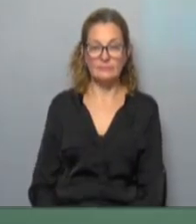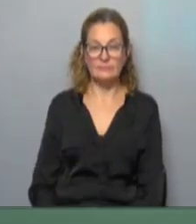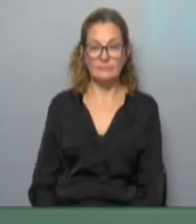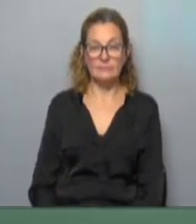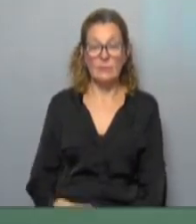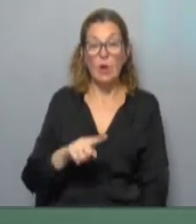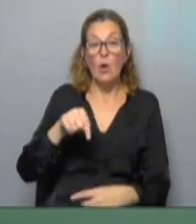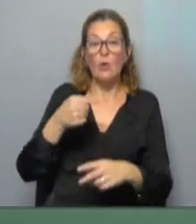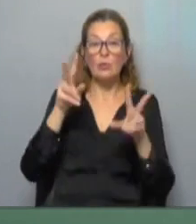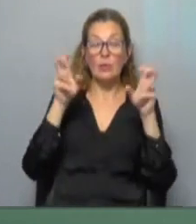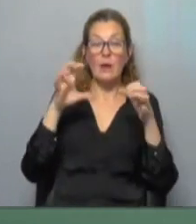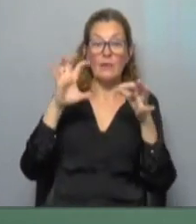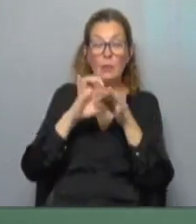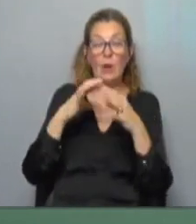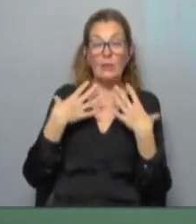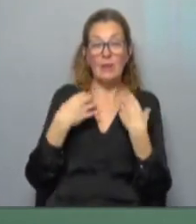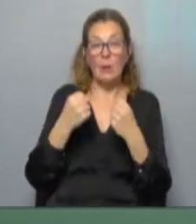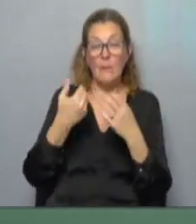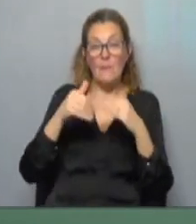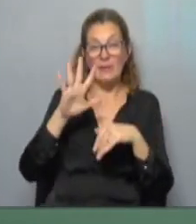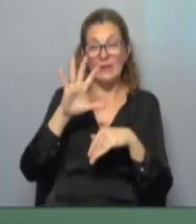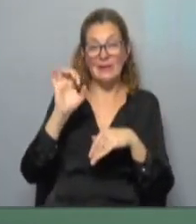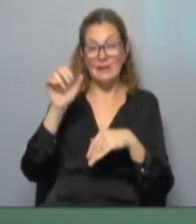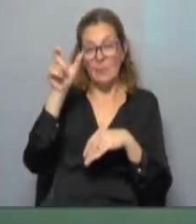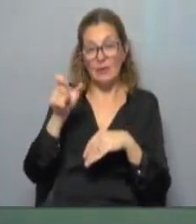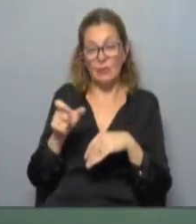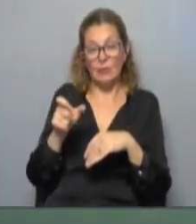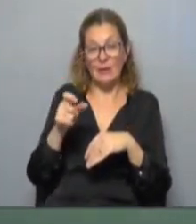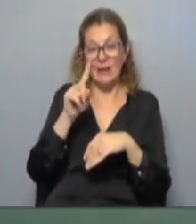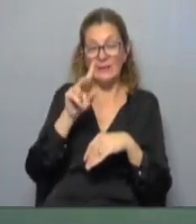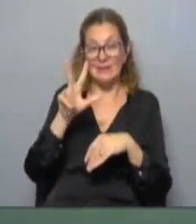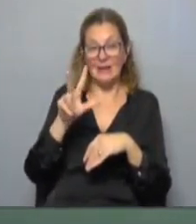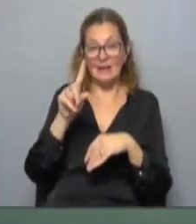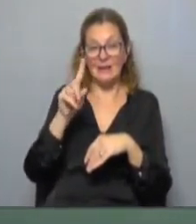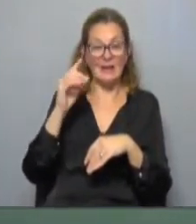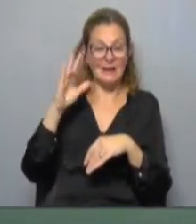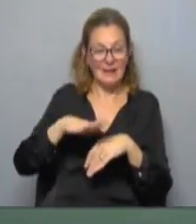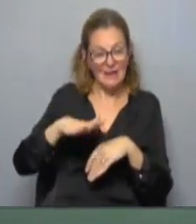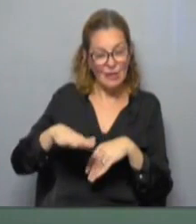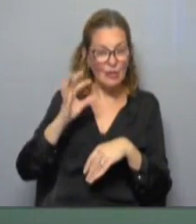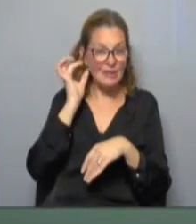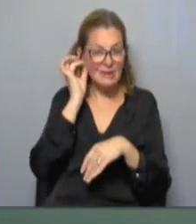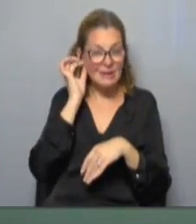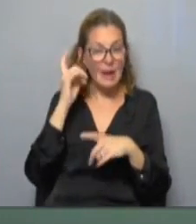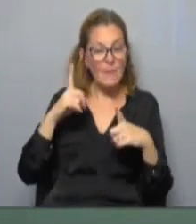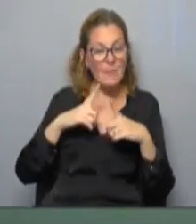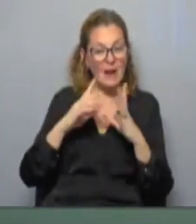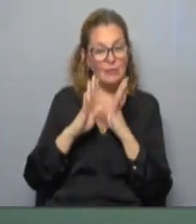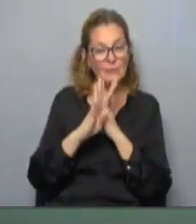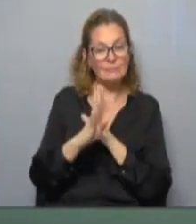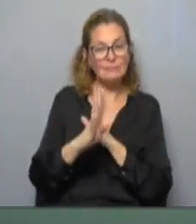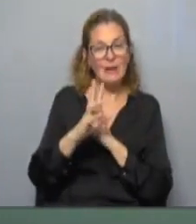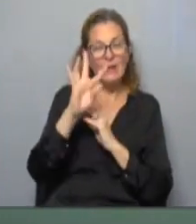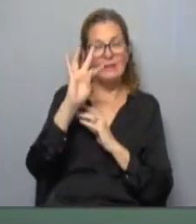otros asuntos vinculados con la salud porque más de 500 personas entre ellas 13 niños y niñas están en la lista de espera para trasplante de